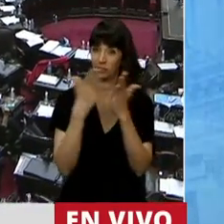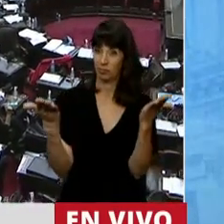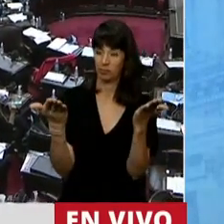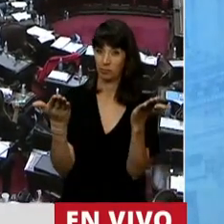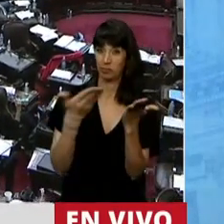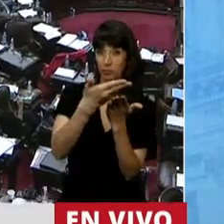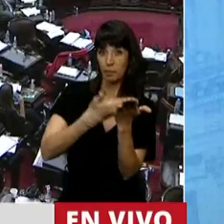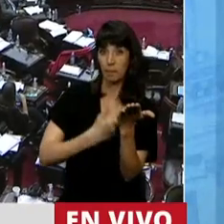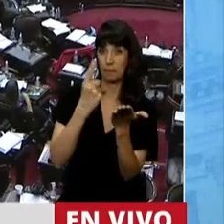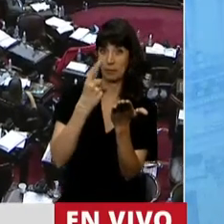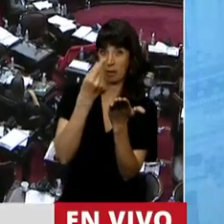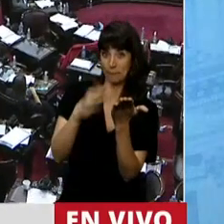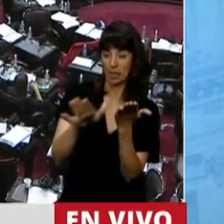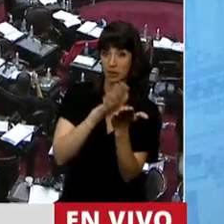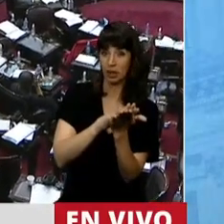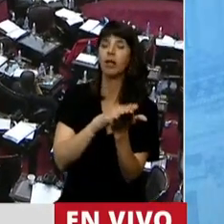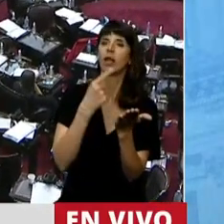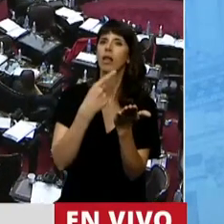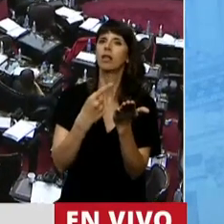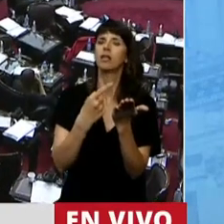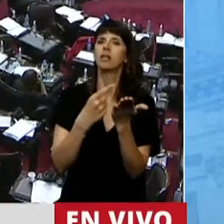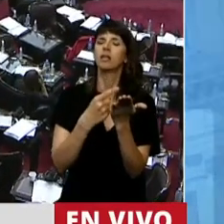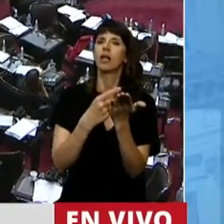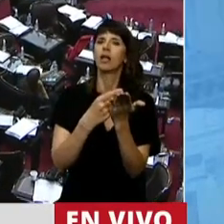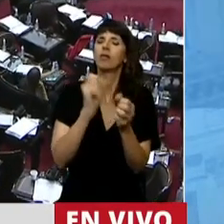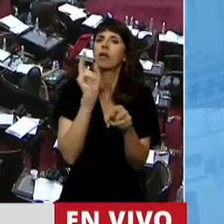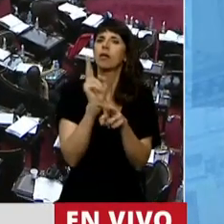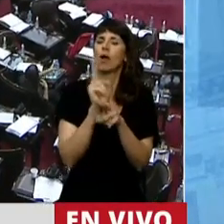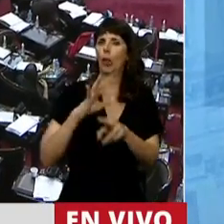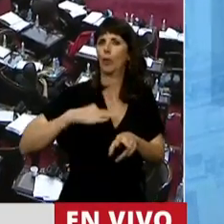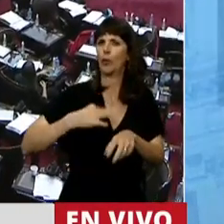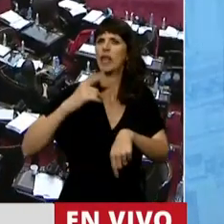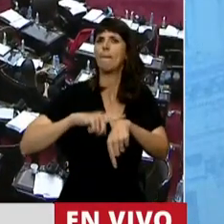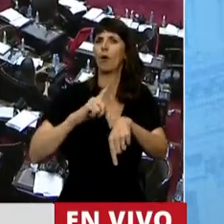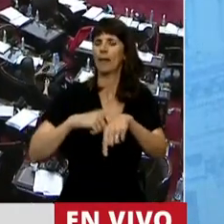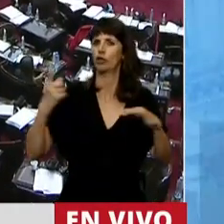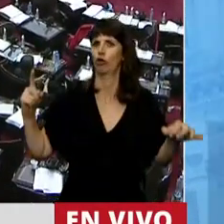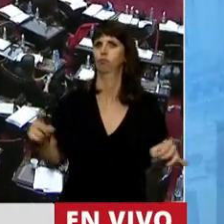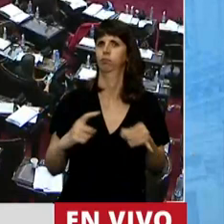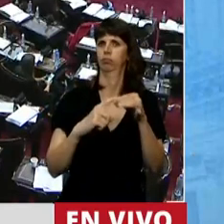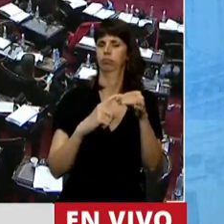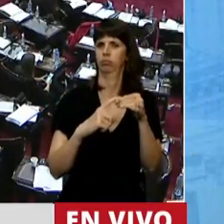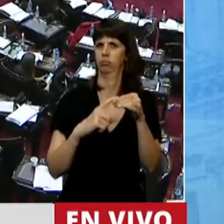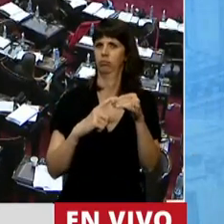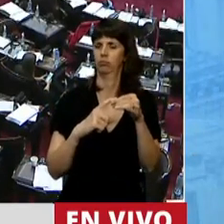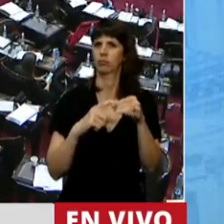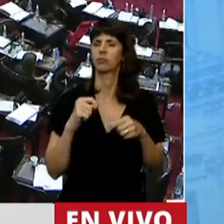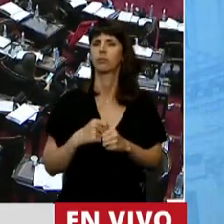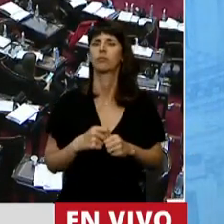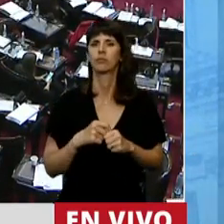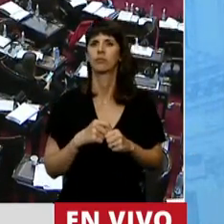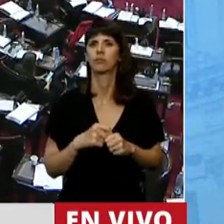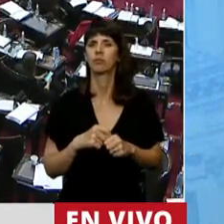garantizando la vida desde su concepción e invoca la protección